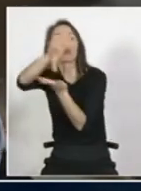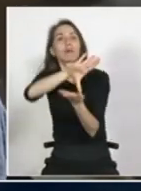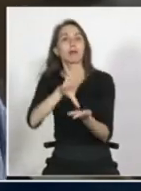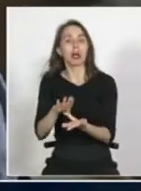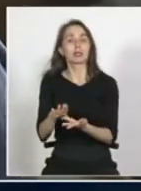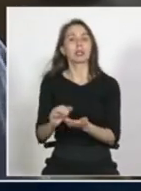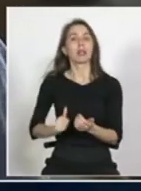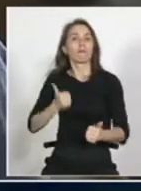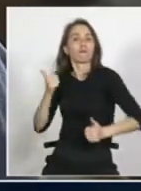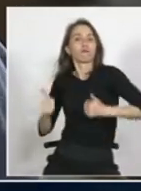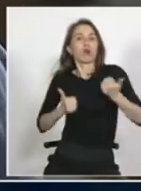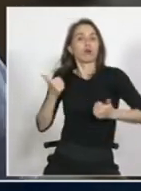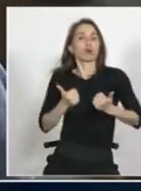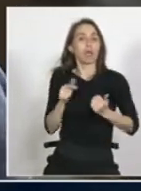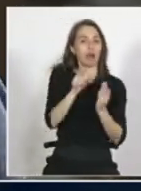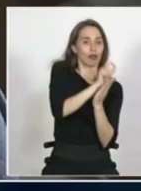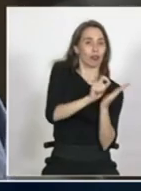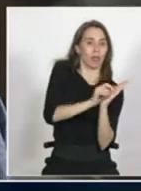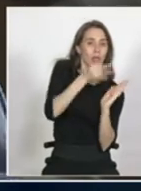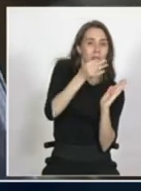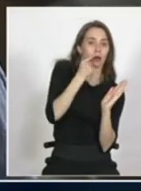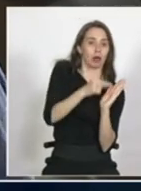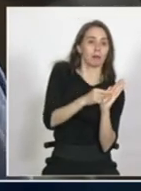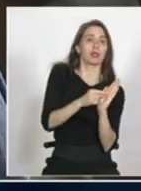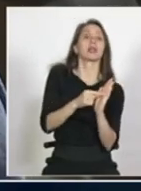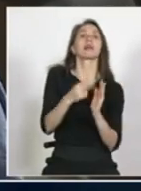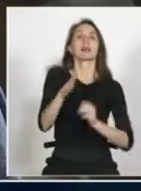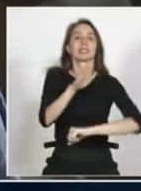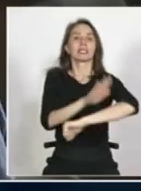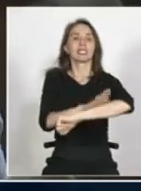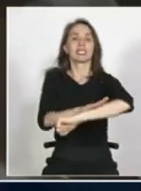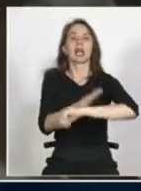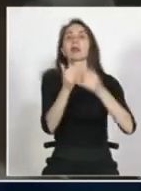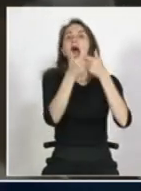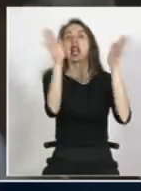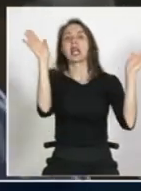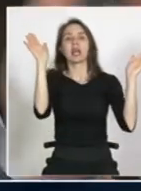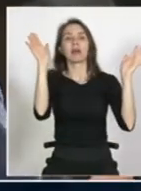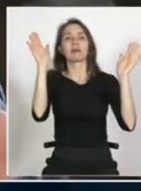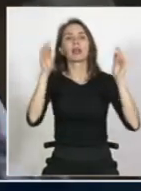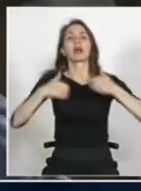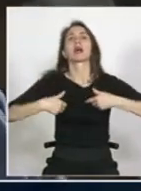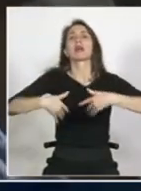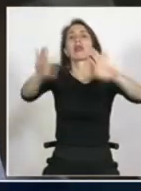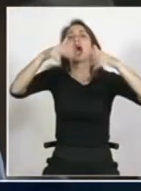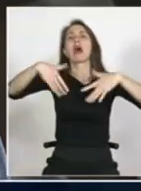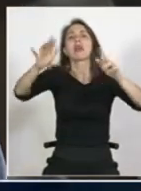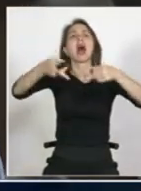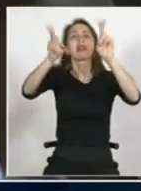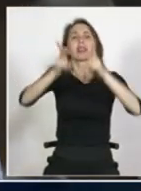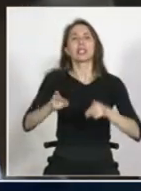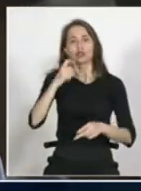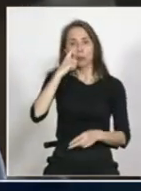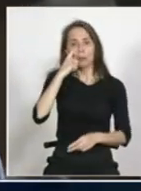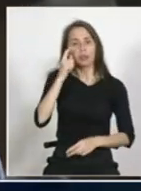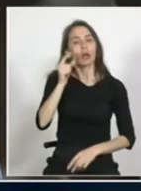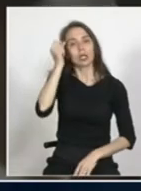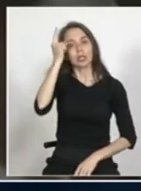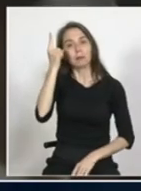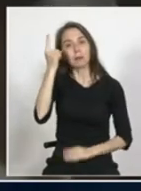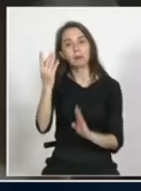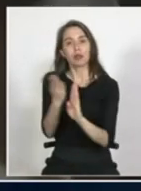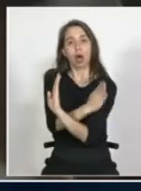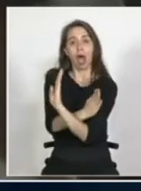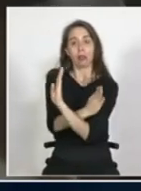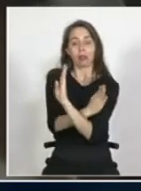el voluntarismo de lo que él llama una izquierda liberal de decir de los derechos humanos todo eso sin entender el fenómeno cultural de